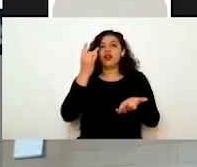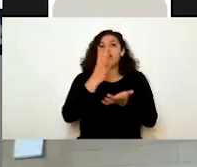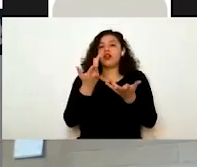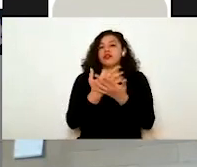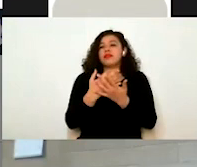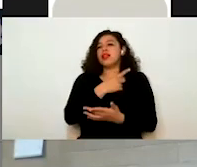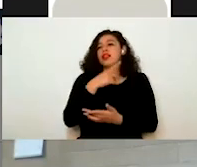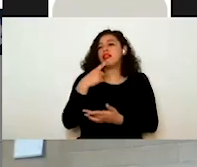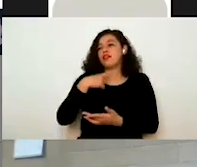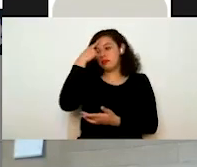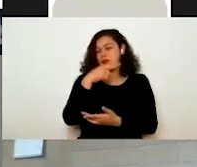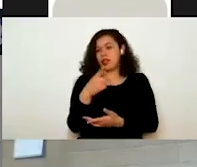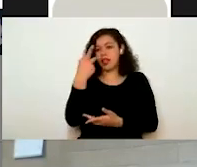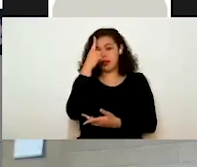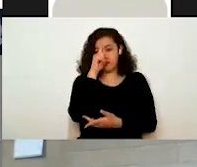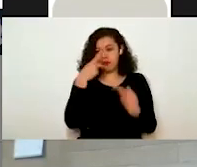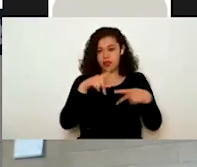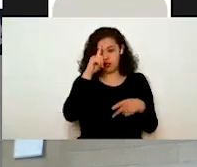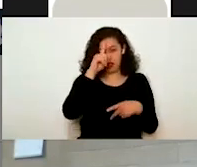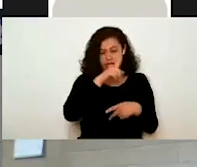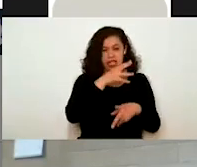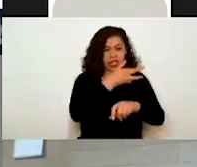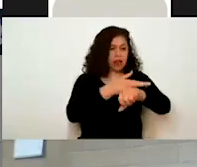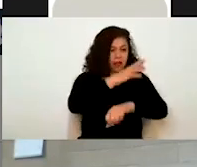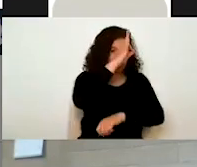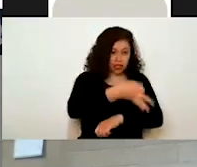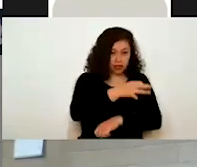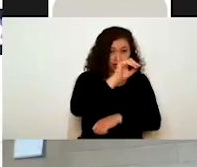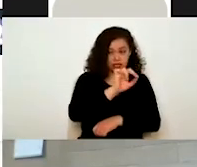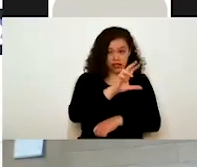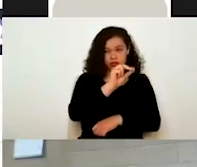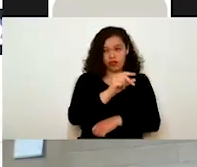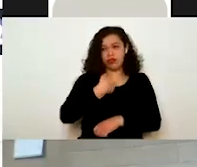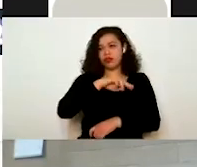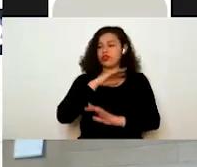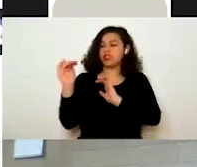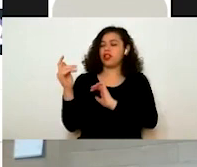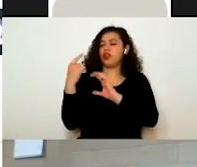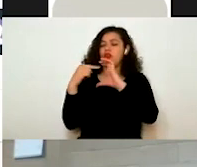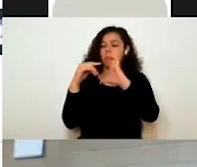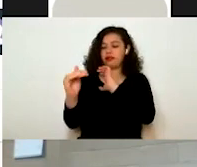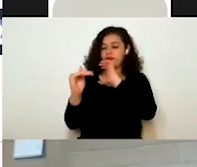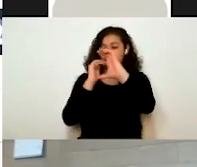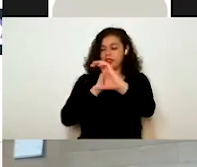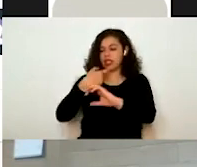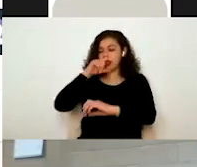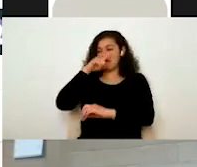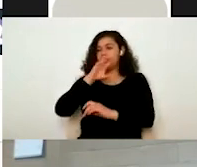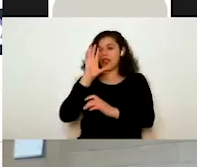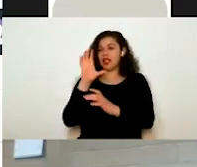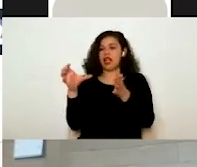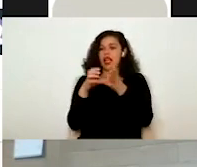asesor realice la autorización del trámite, en cuyo caso vamos a recibir un correo electrónico y también la notificación en el buzón.